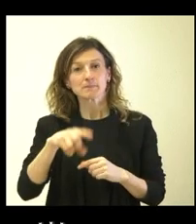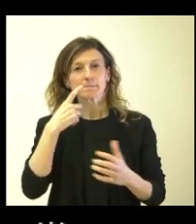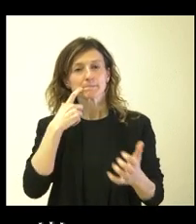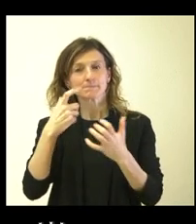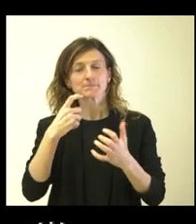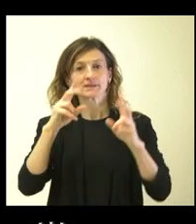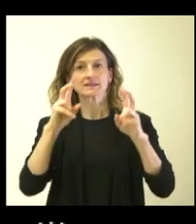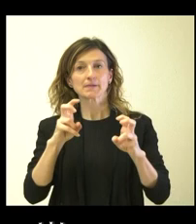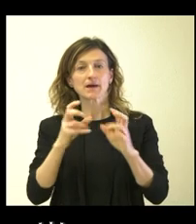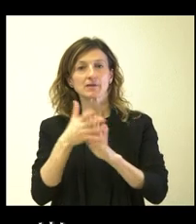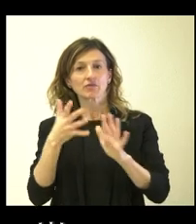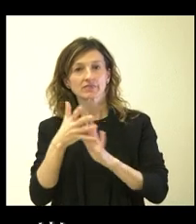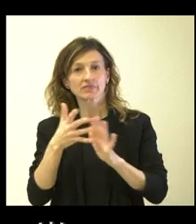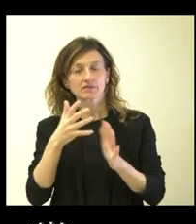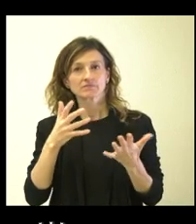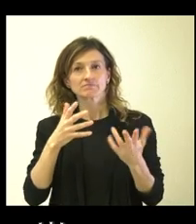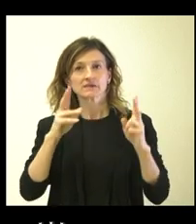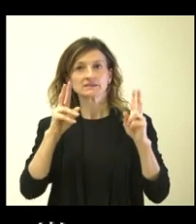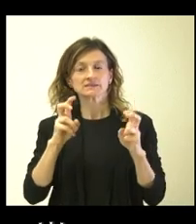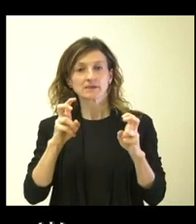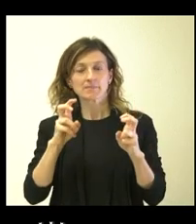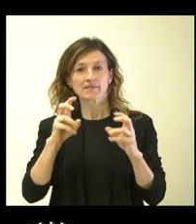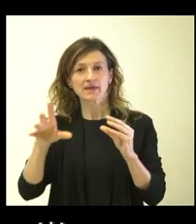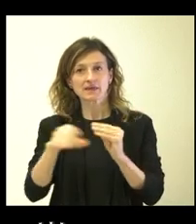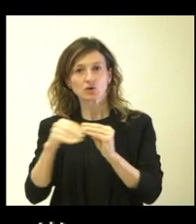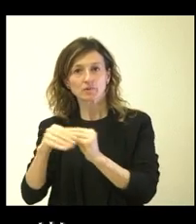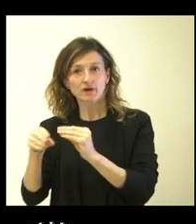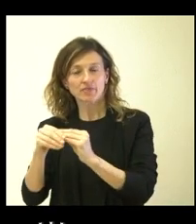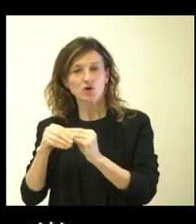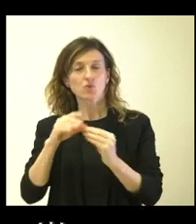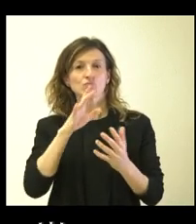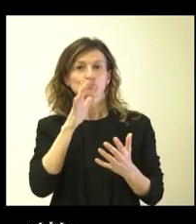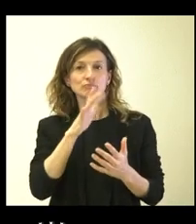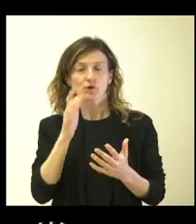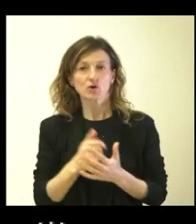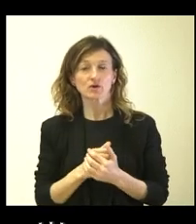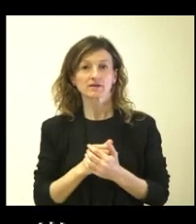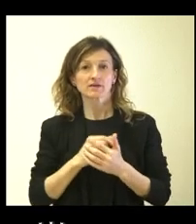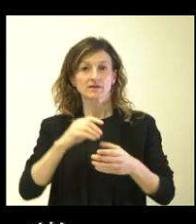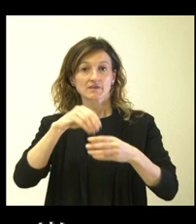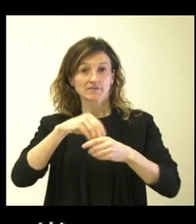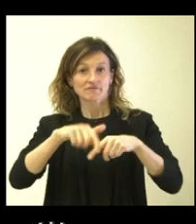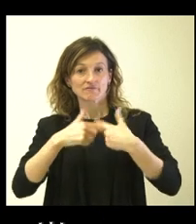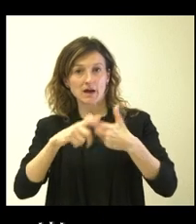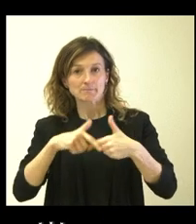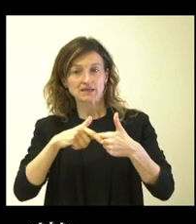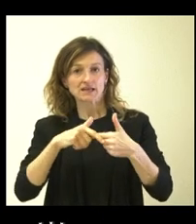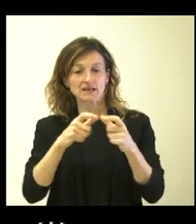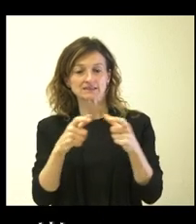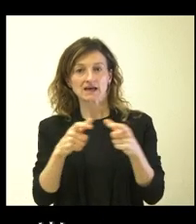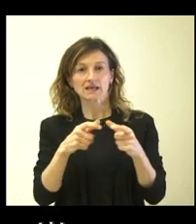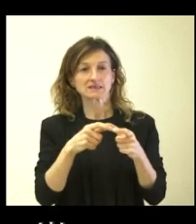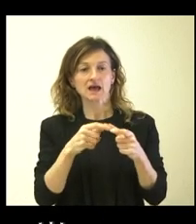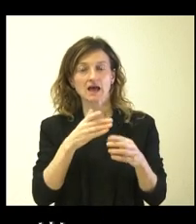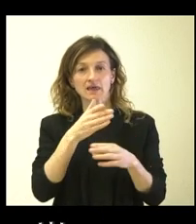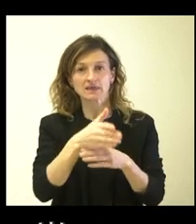ritmo de incorporación de los establecimientos en los cuales las familias que adquieran la tarjeta van a